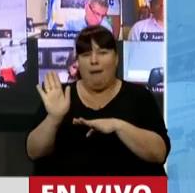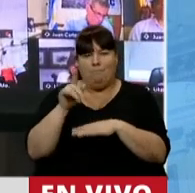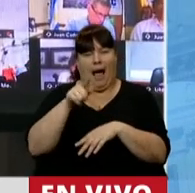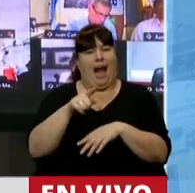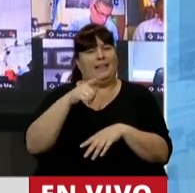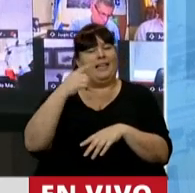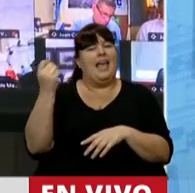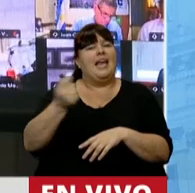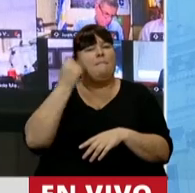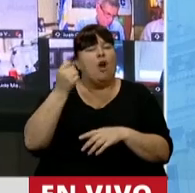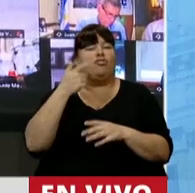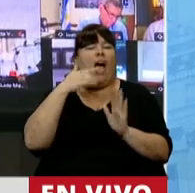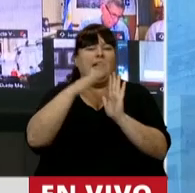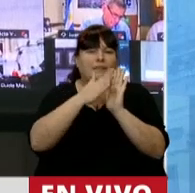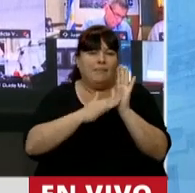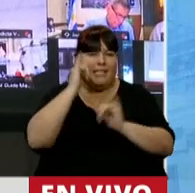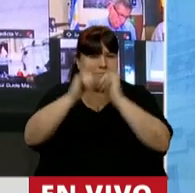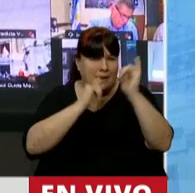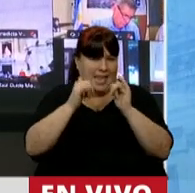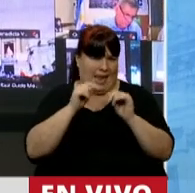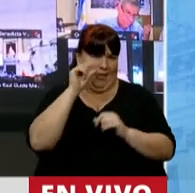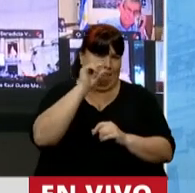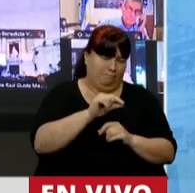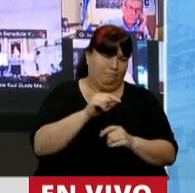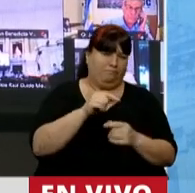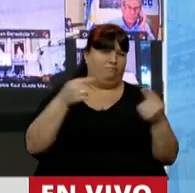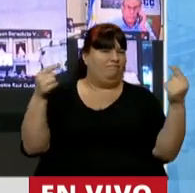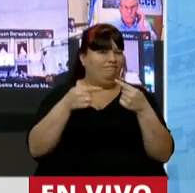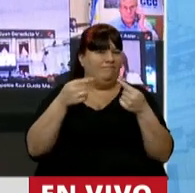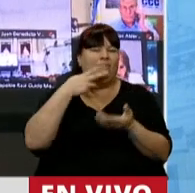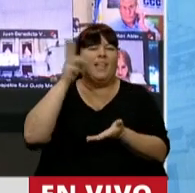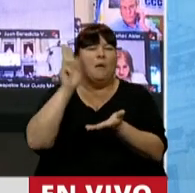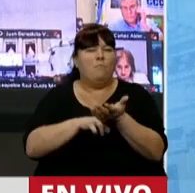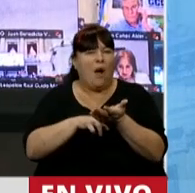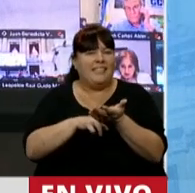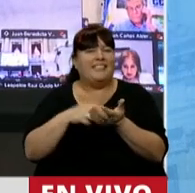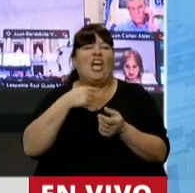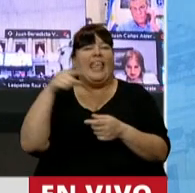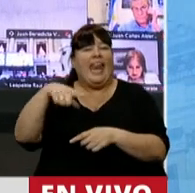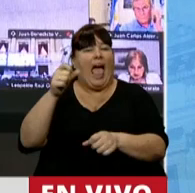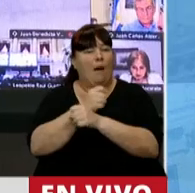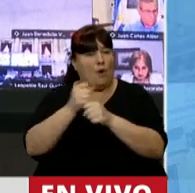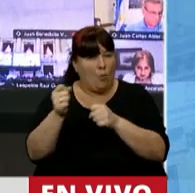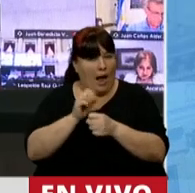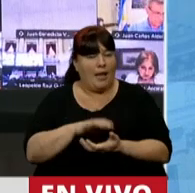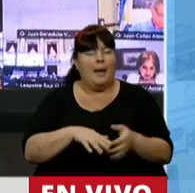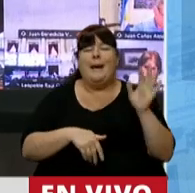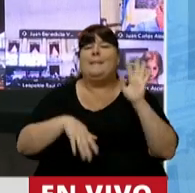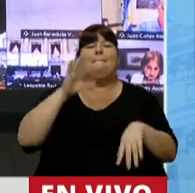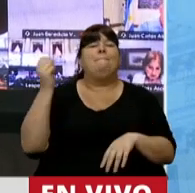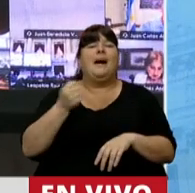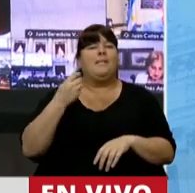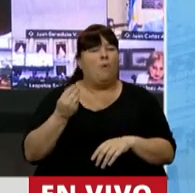importantes argumentos micro contrarios al impuesto que se quiere aprobar lo más